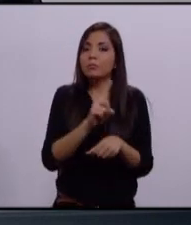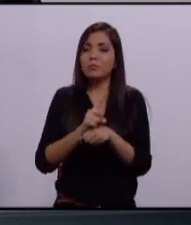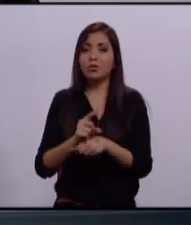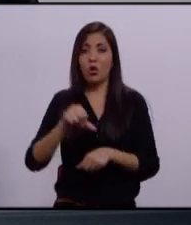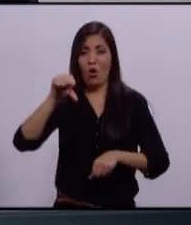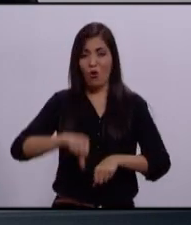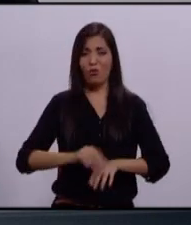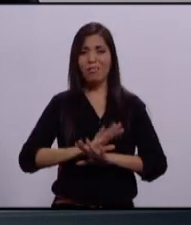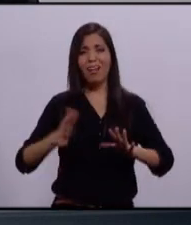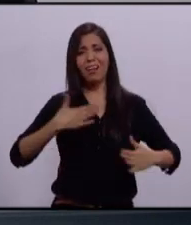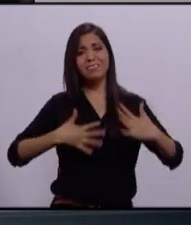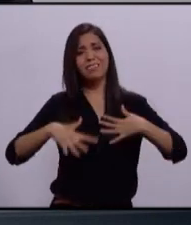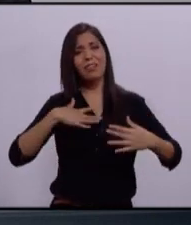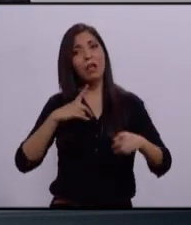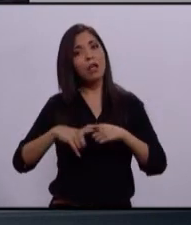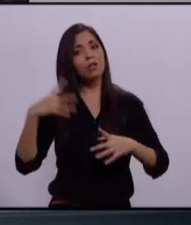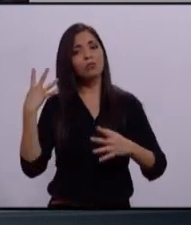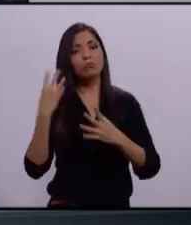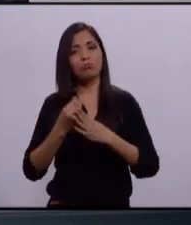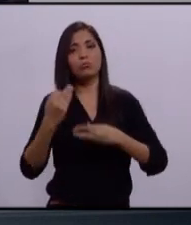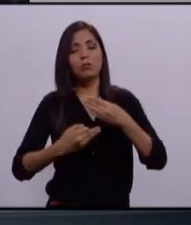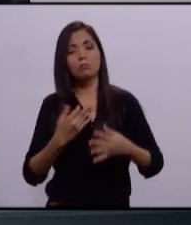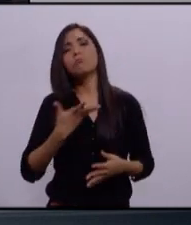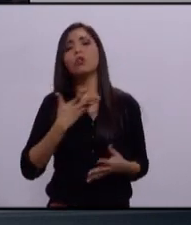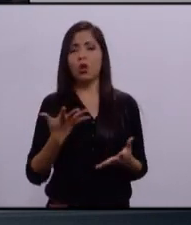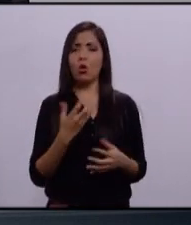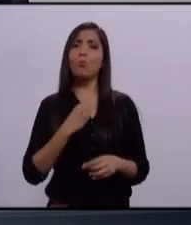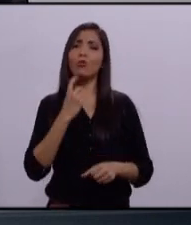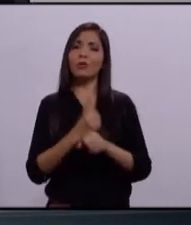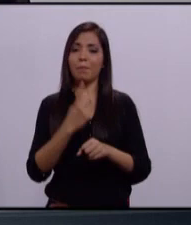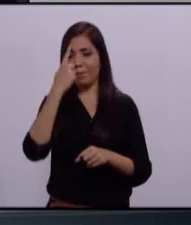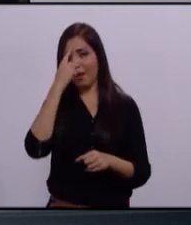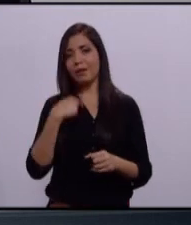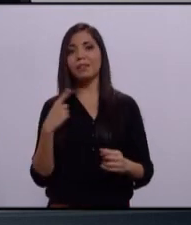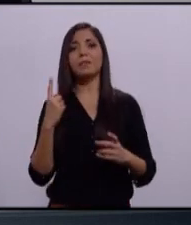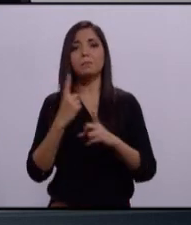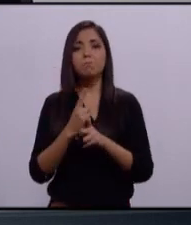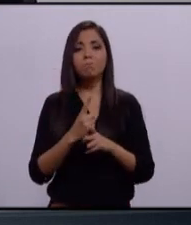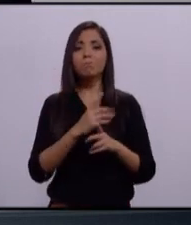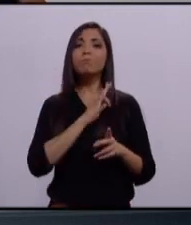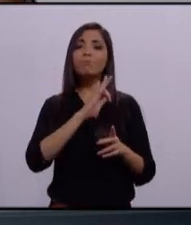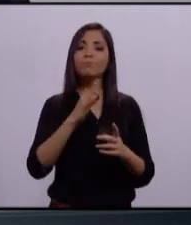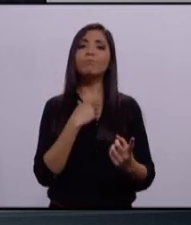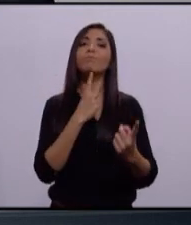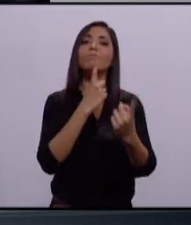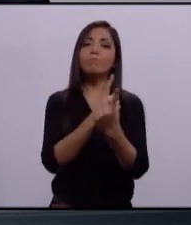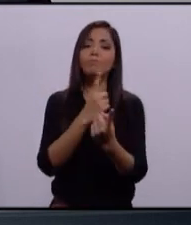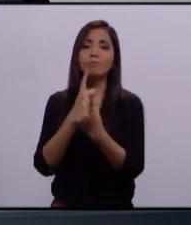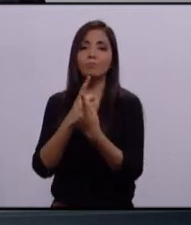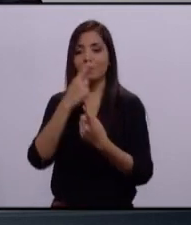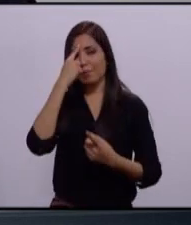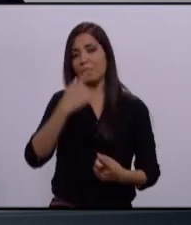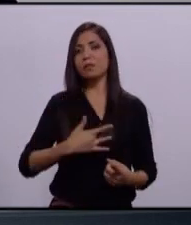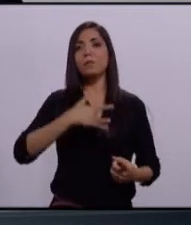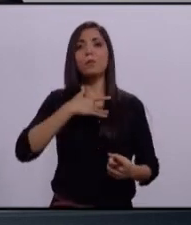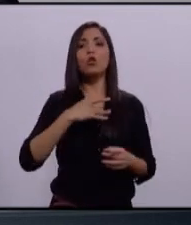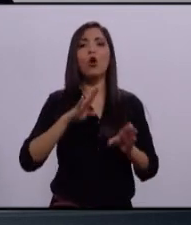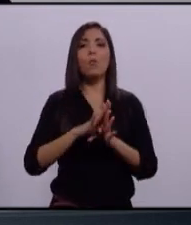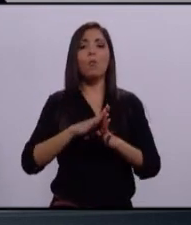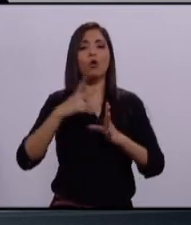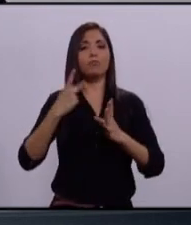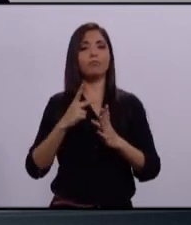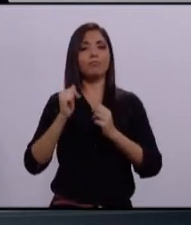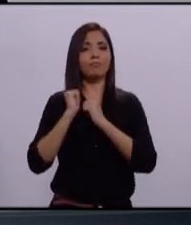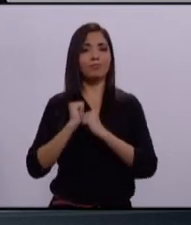cansado de lo que está pasando, tengo la oportunidad de participar y de transmitir el sentimiento como empresario, el